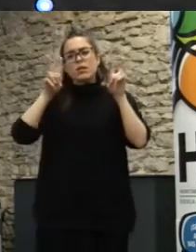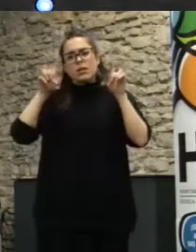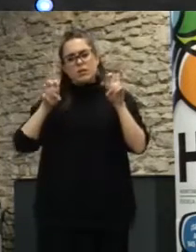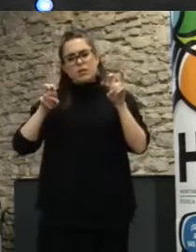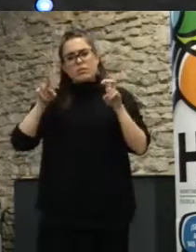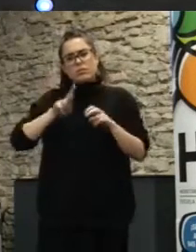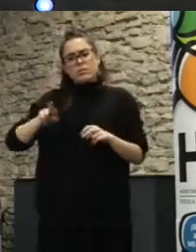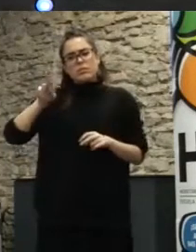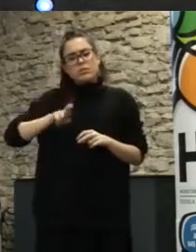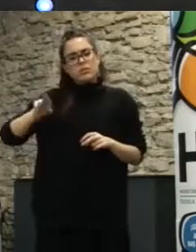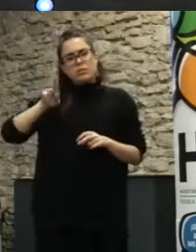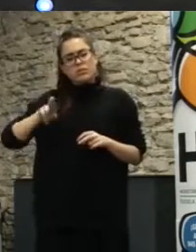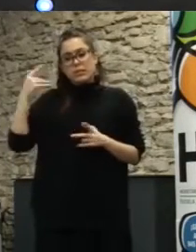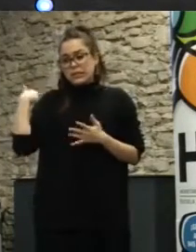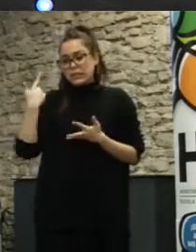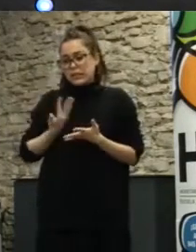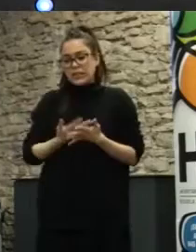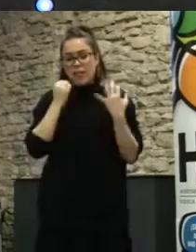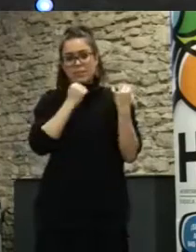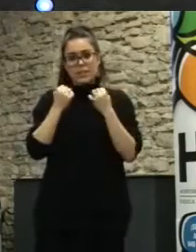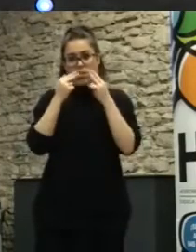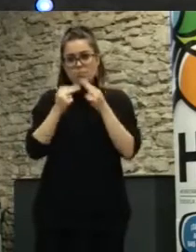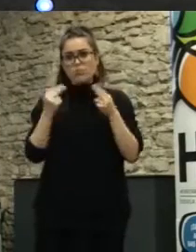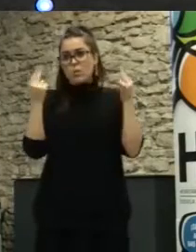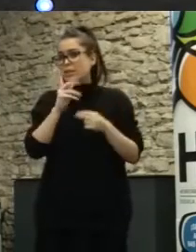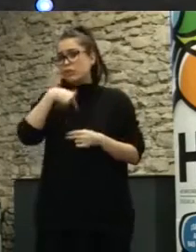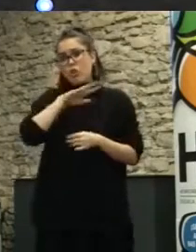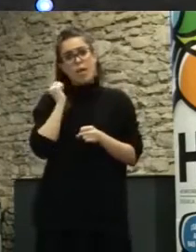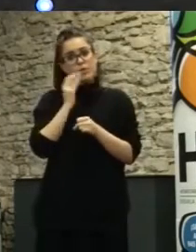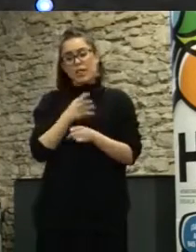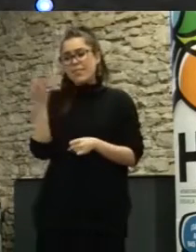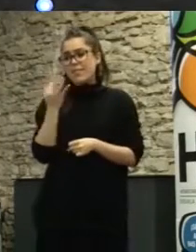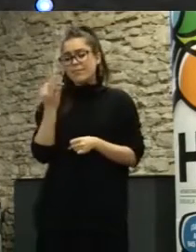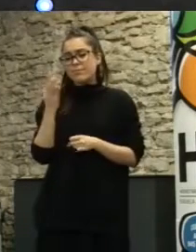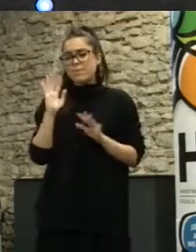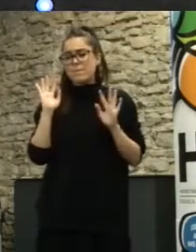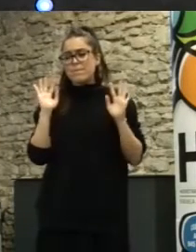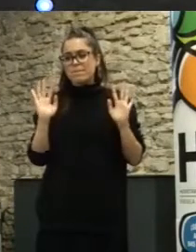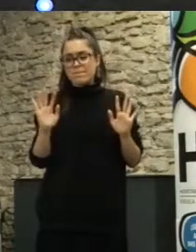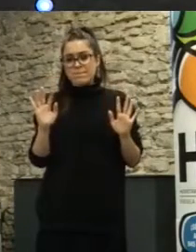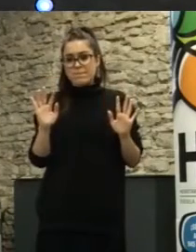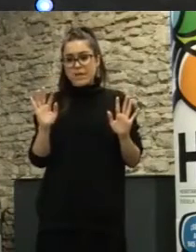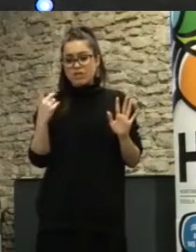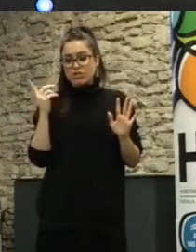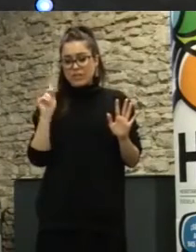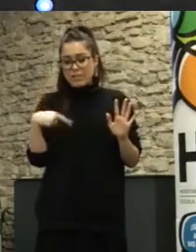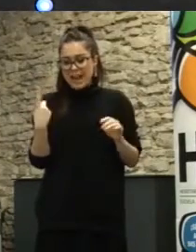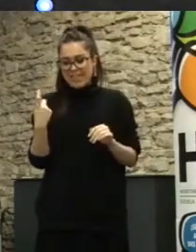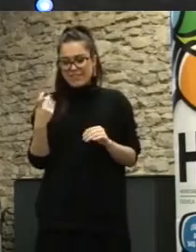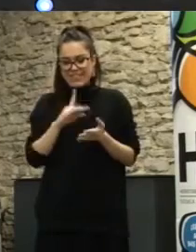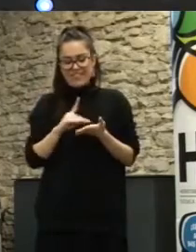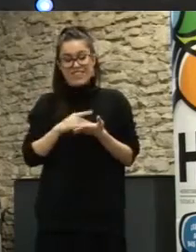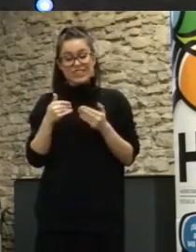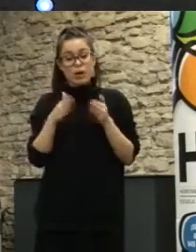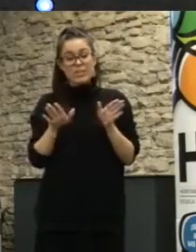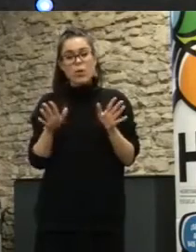años dentro de las administraciones públicas y hay que apostar por ella pero desde el punto de vista de la participación tenemos que saber qué datos hay que abrir